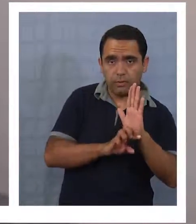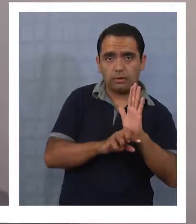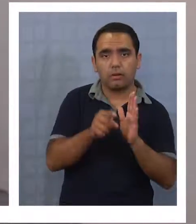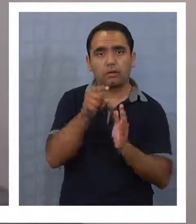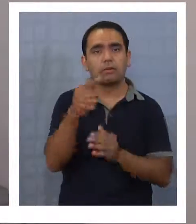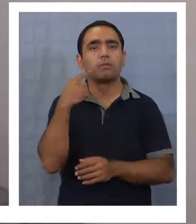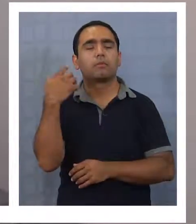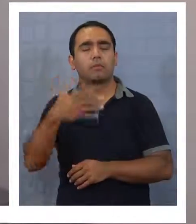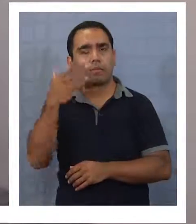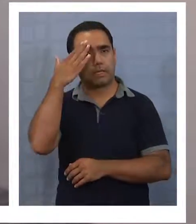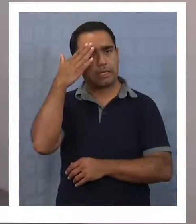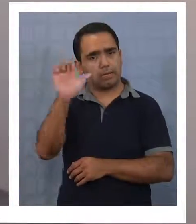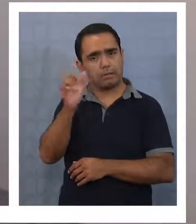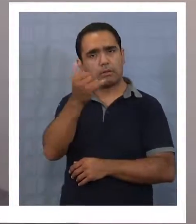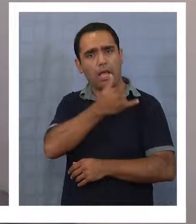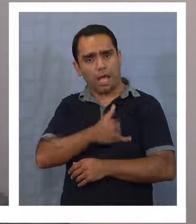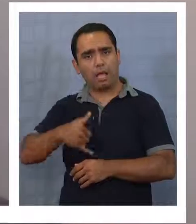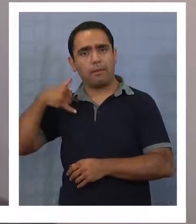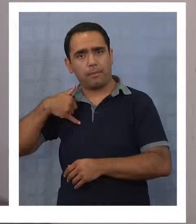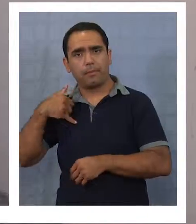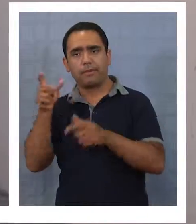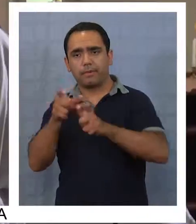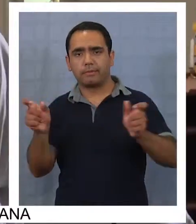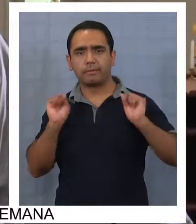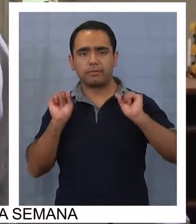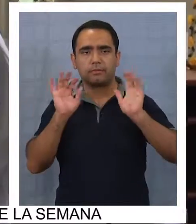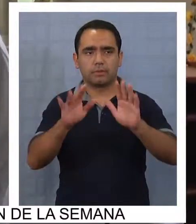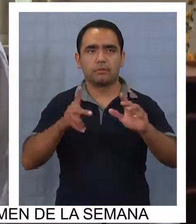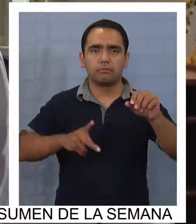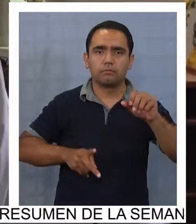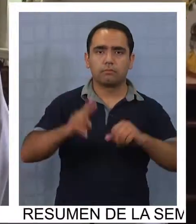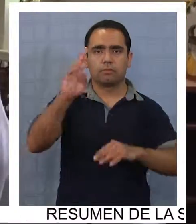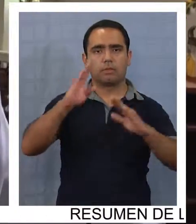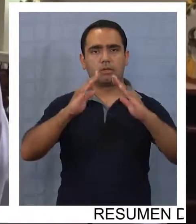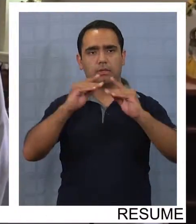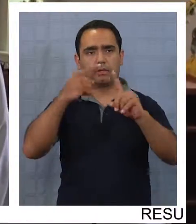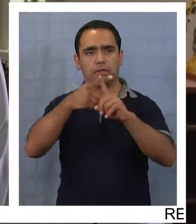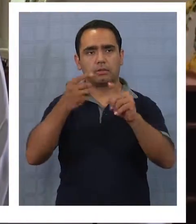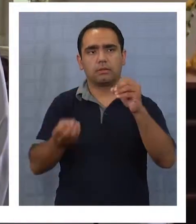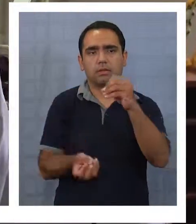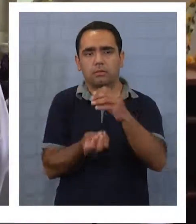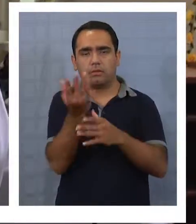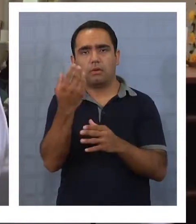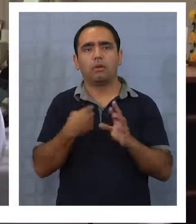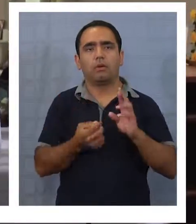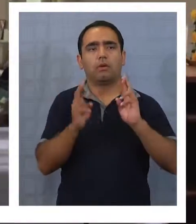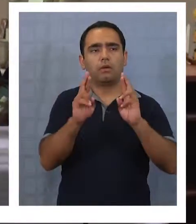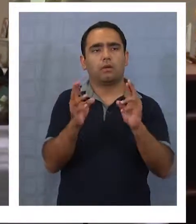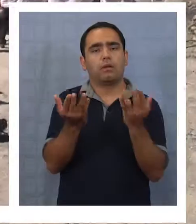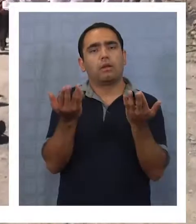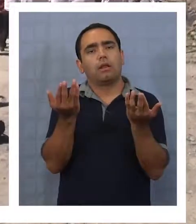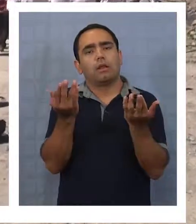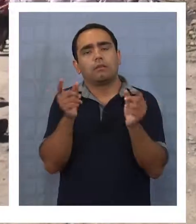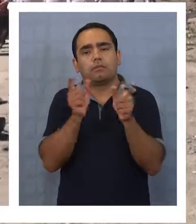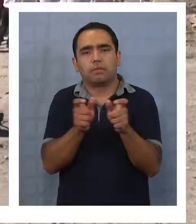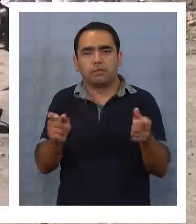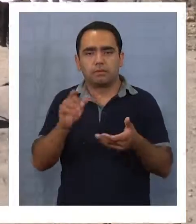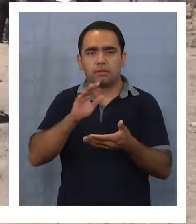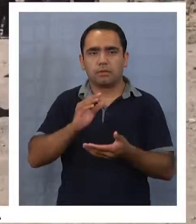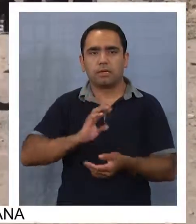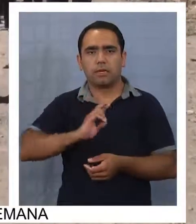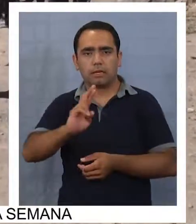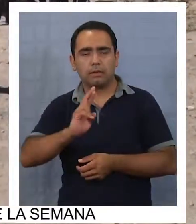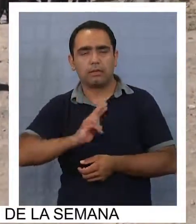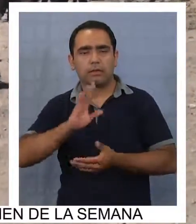sincretismo de los pueblos aymaras, se dio por inaugurada esta nueva iglesia, que espera seguir recibiendo a sus fieles